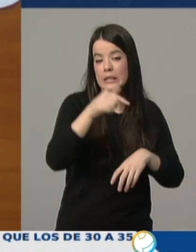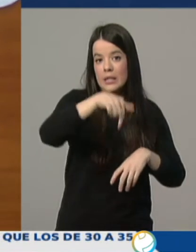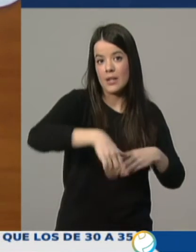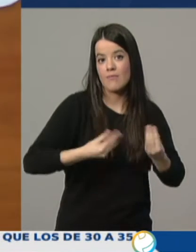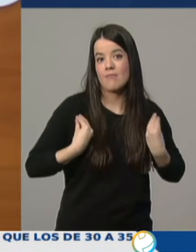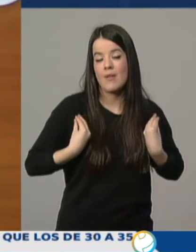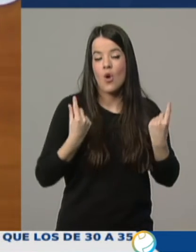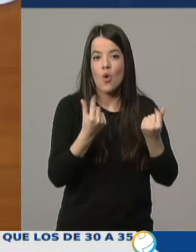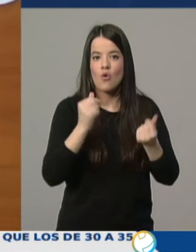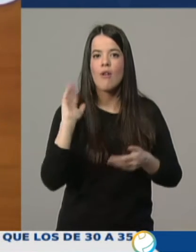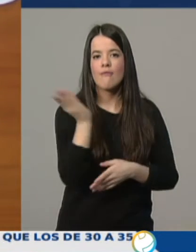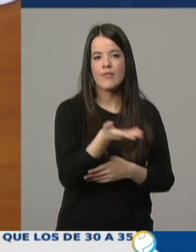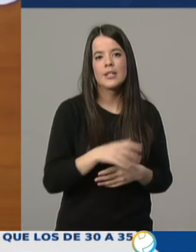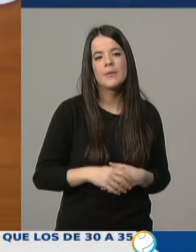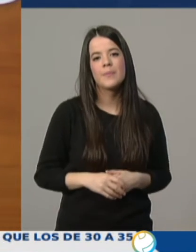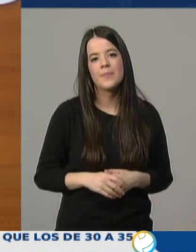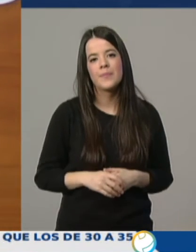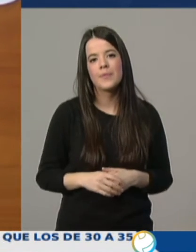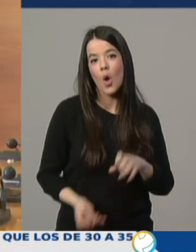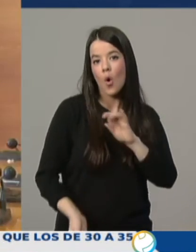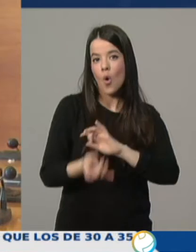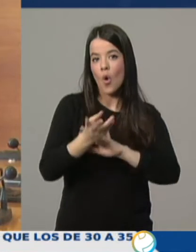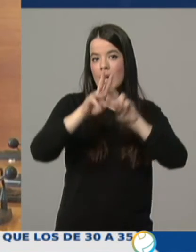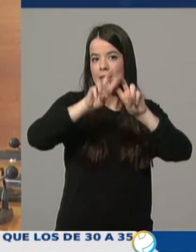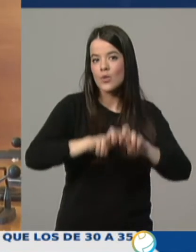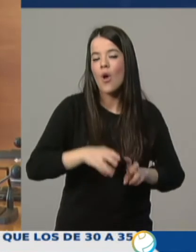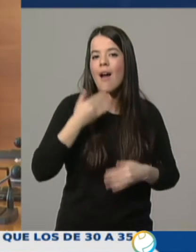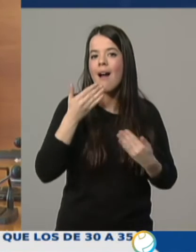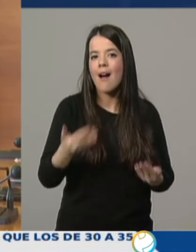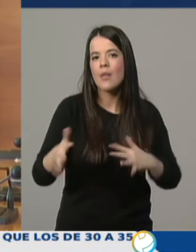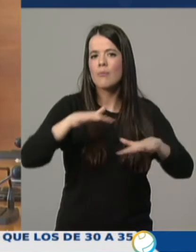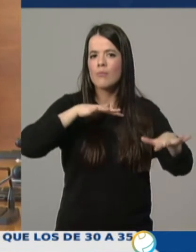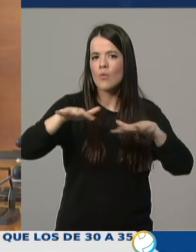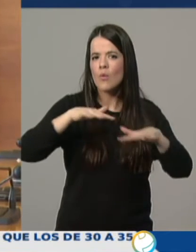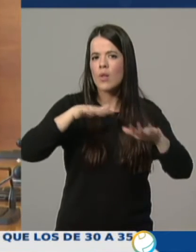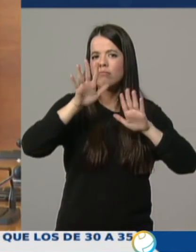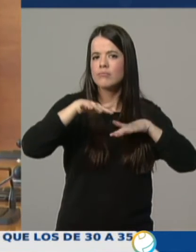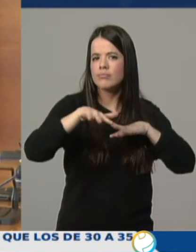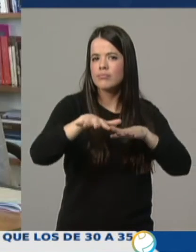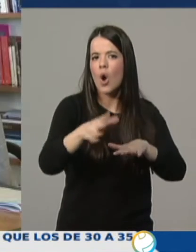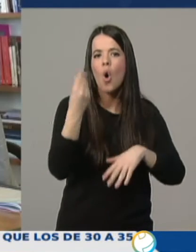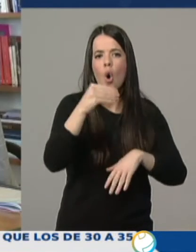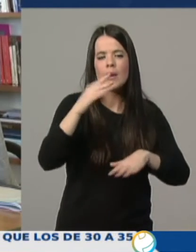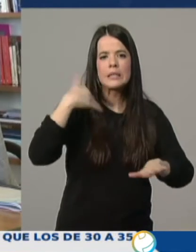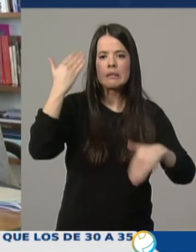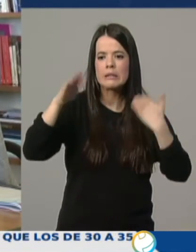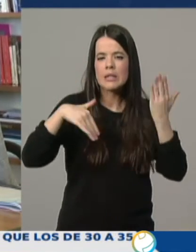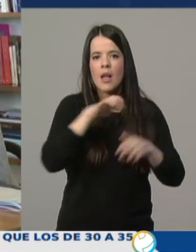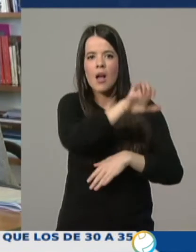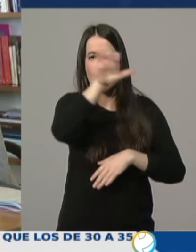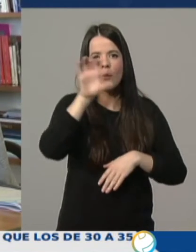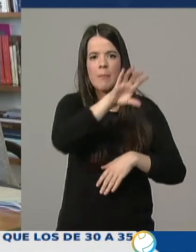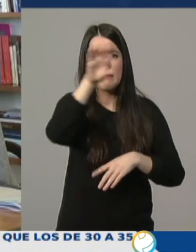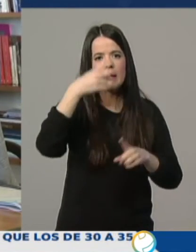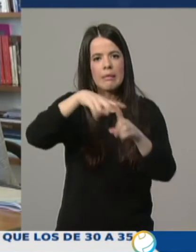El origen de este estudio lo constituyen las movilizaciones que protagonizaron jóvenes y adolescentes en distintos países europeos que